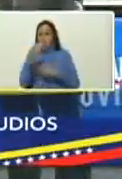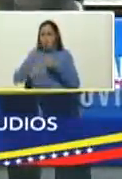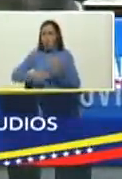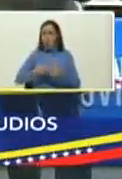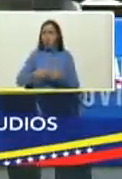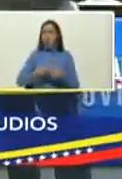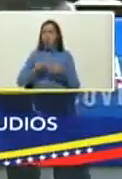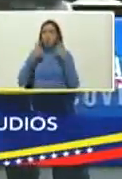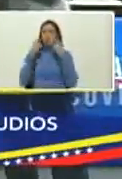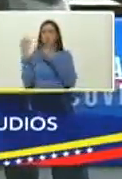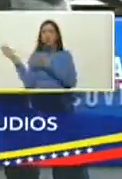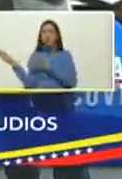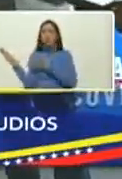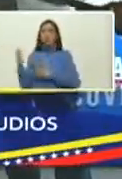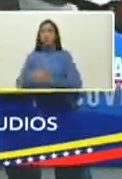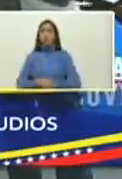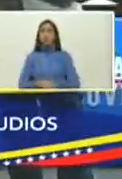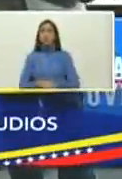con